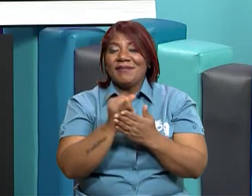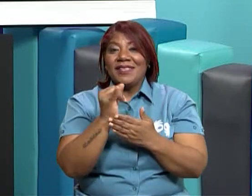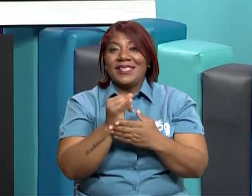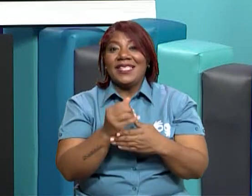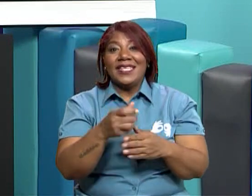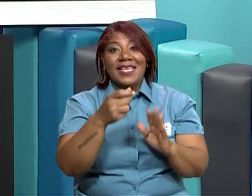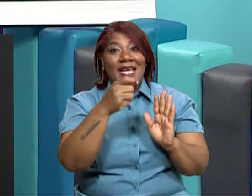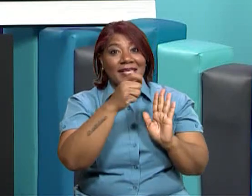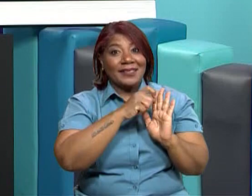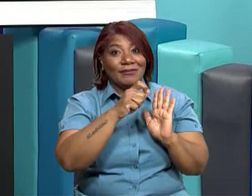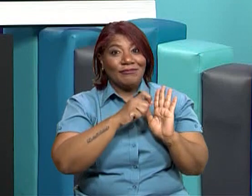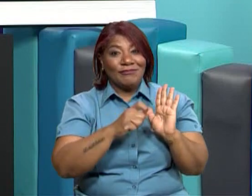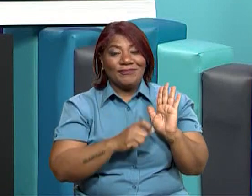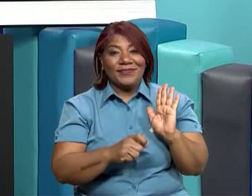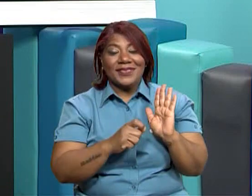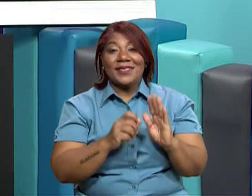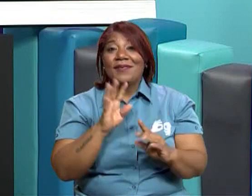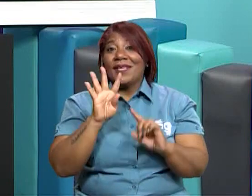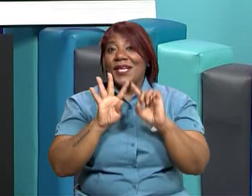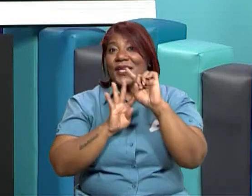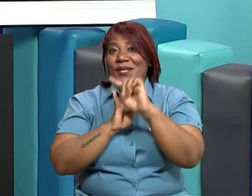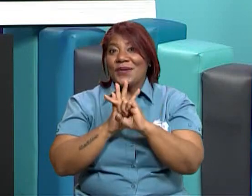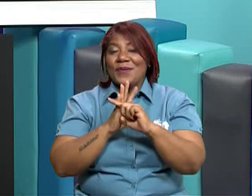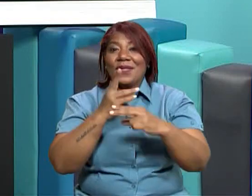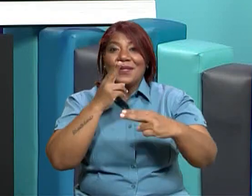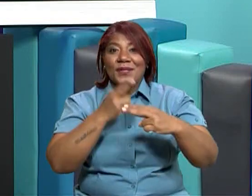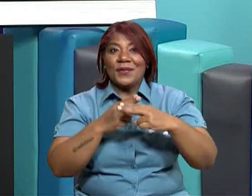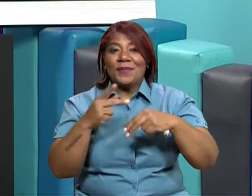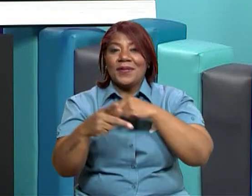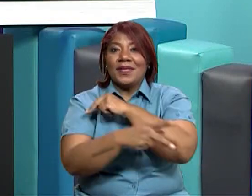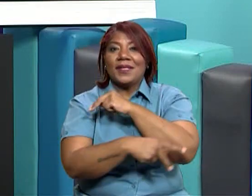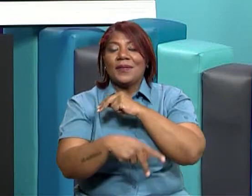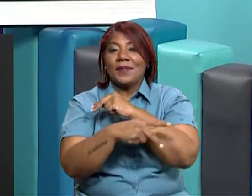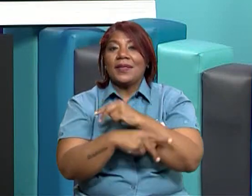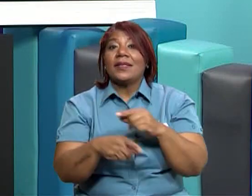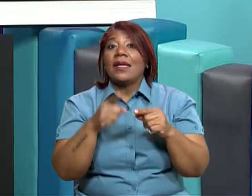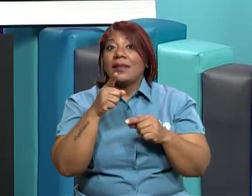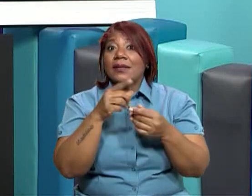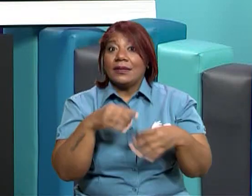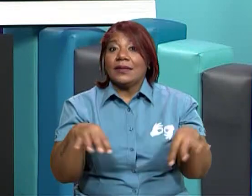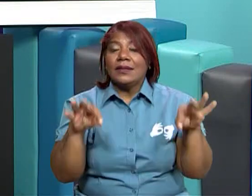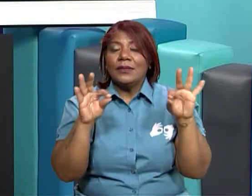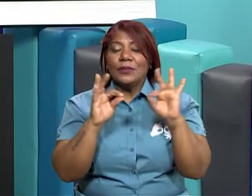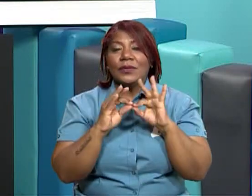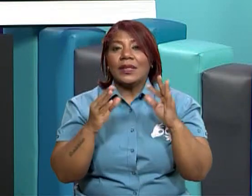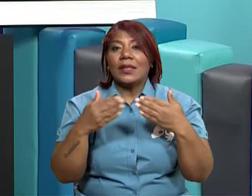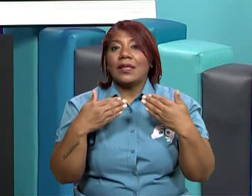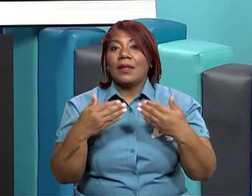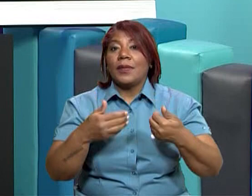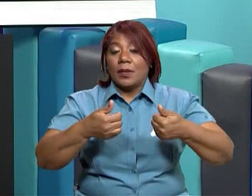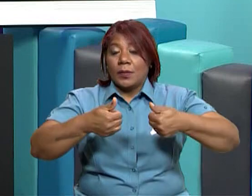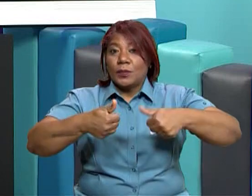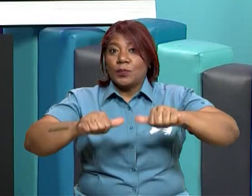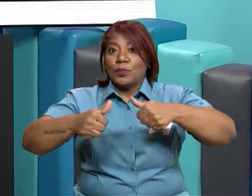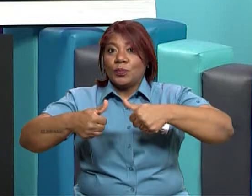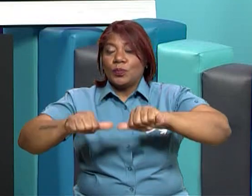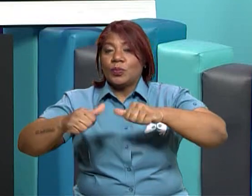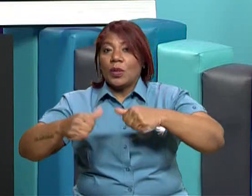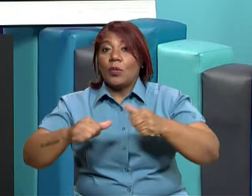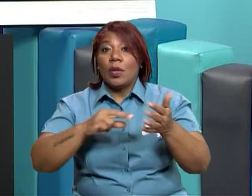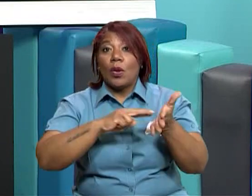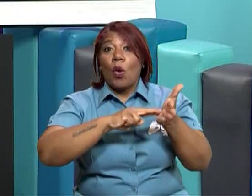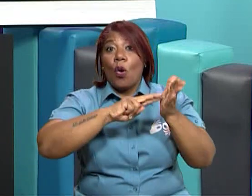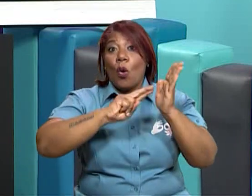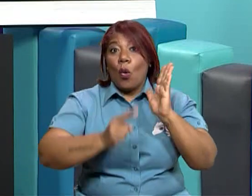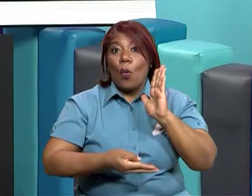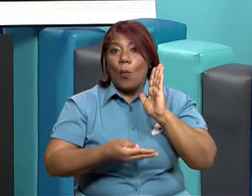Recuerda también tener muy en cuenta que hay convenios internacionales donde Panamá participa que le permiten,